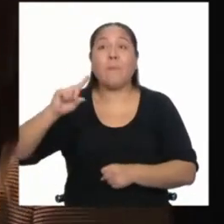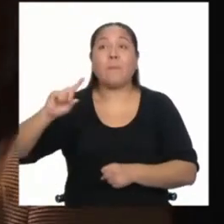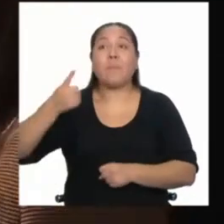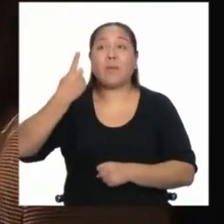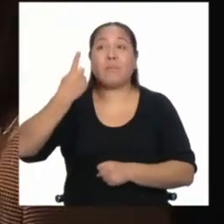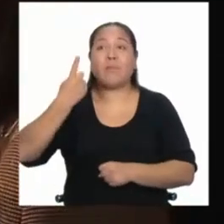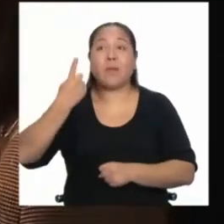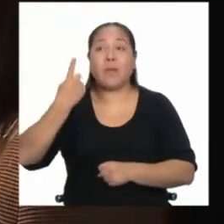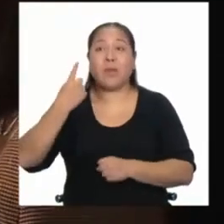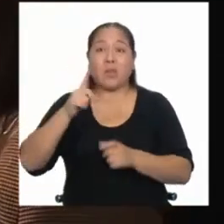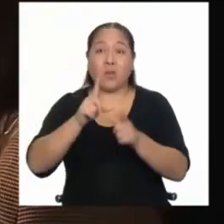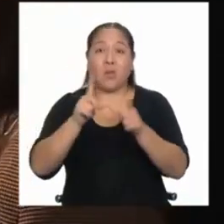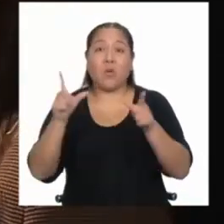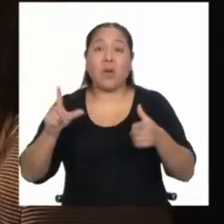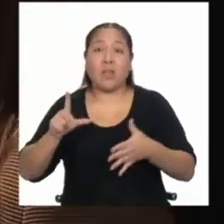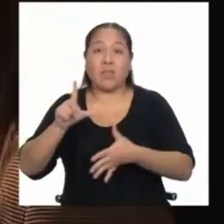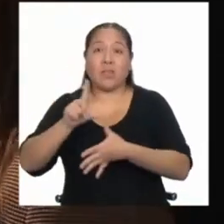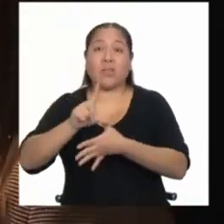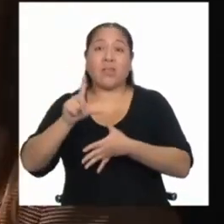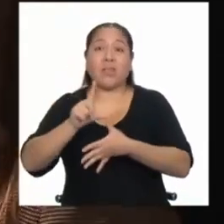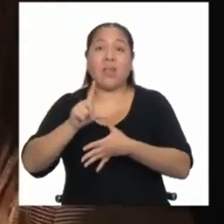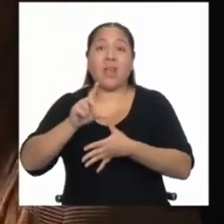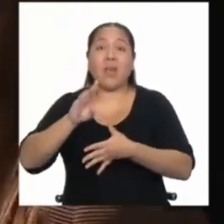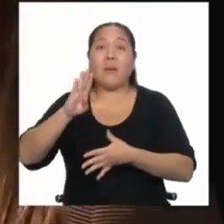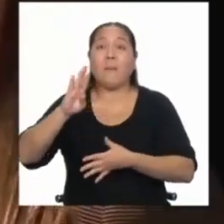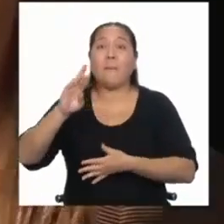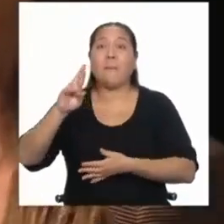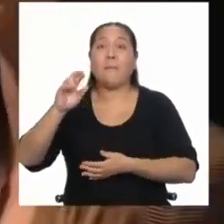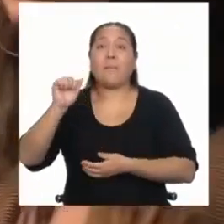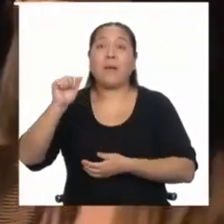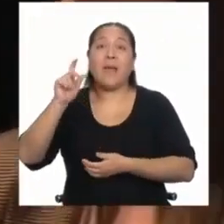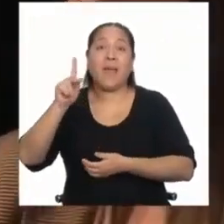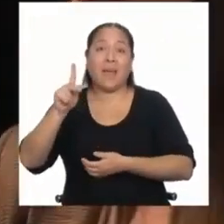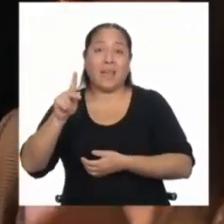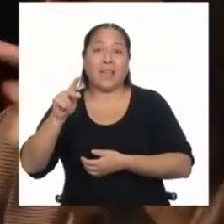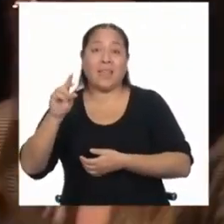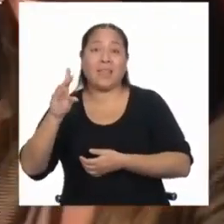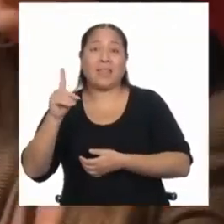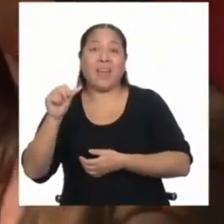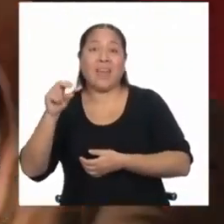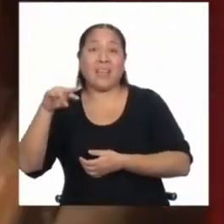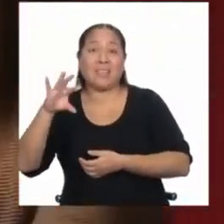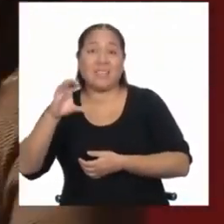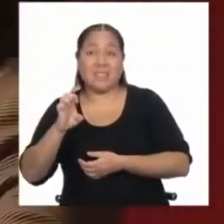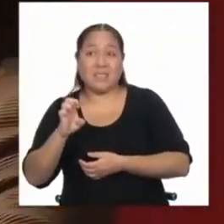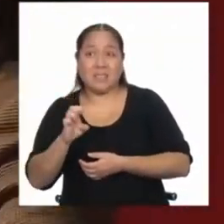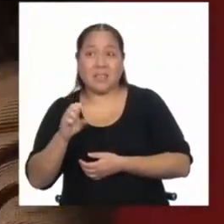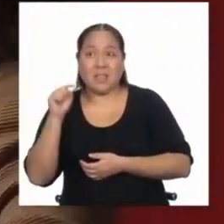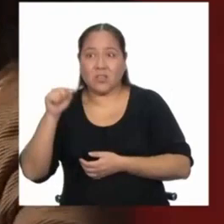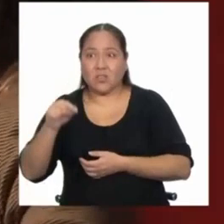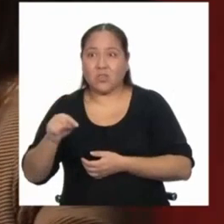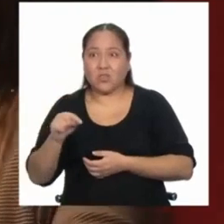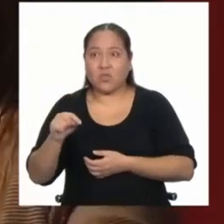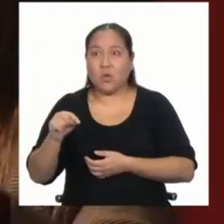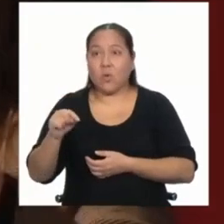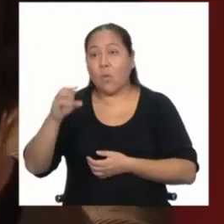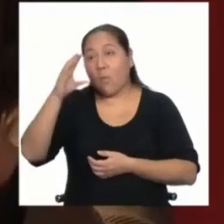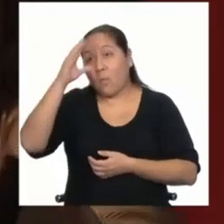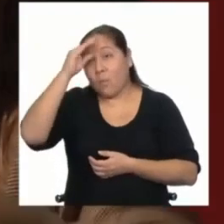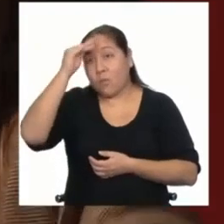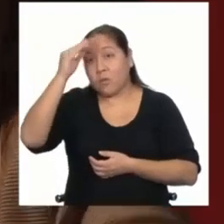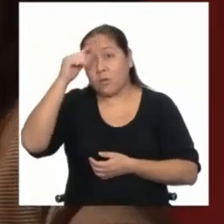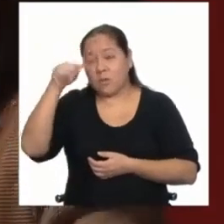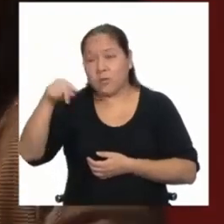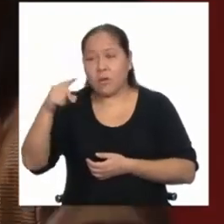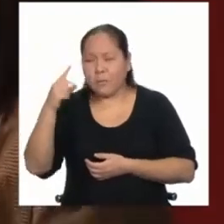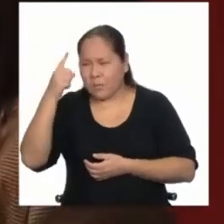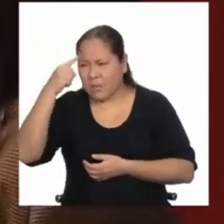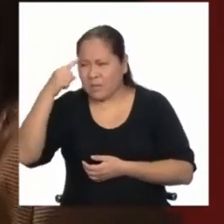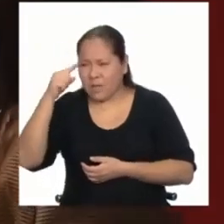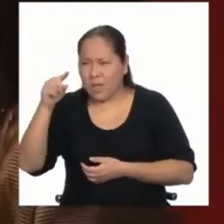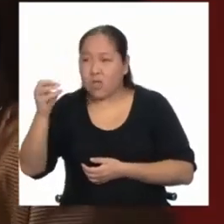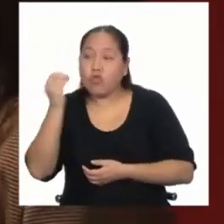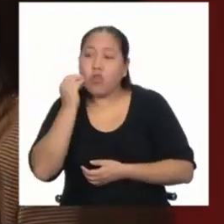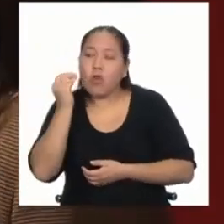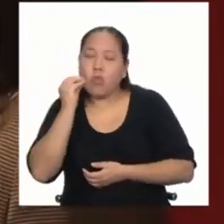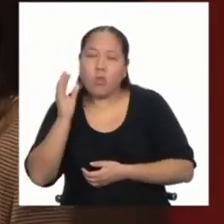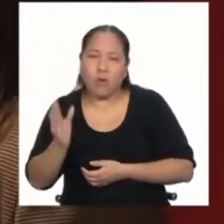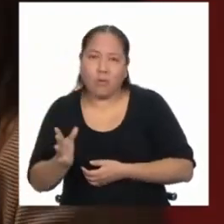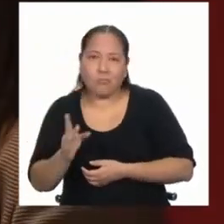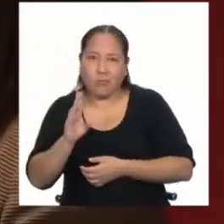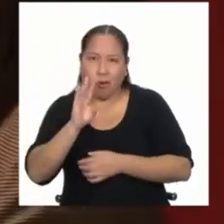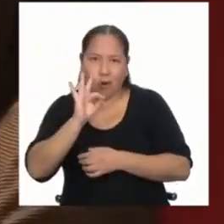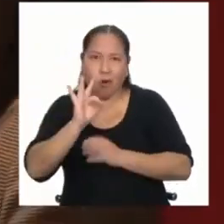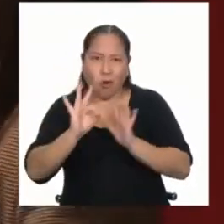puesto de toda América Latina en Breakdance. Es el número uno de toda América Latina. Un chico que lo consideraban tonto hace 8 años.